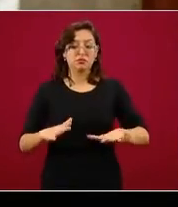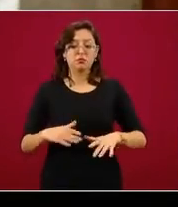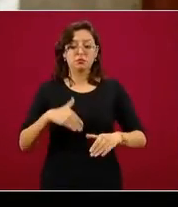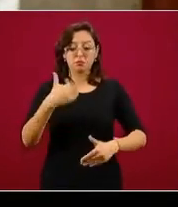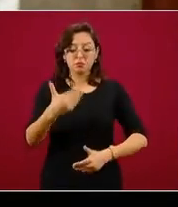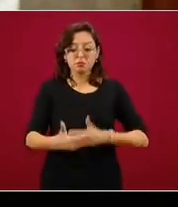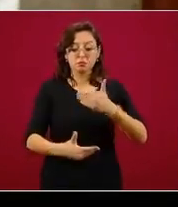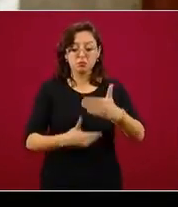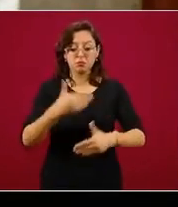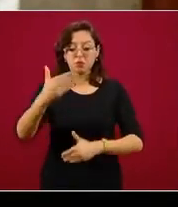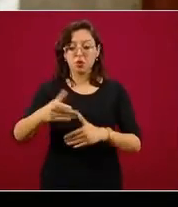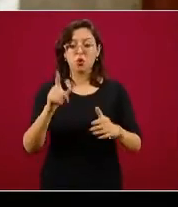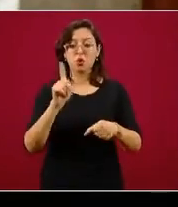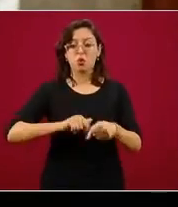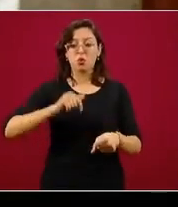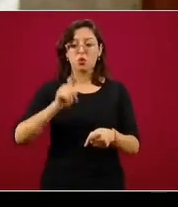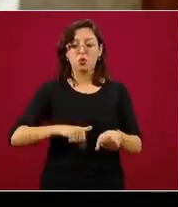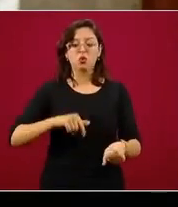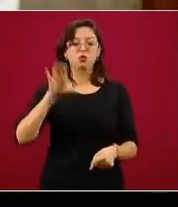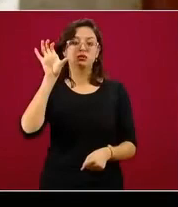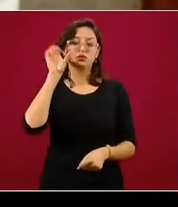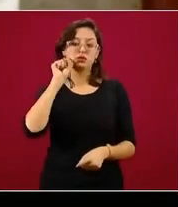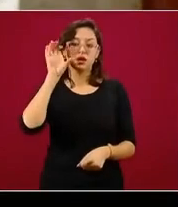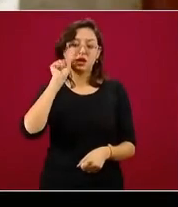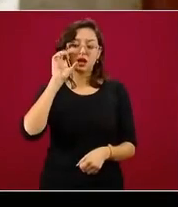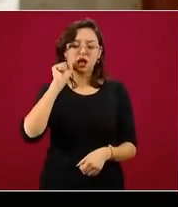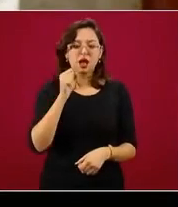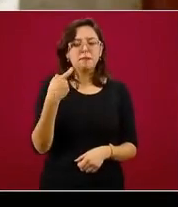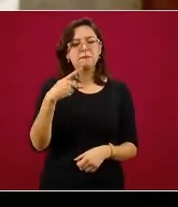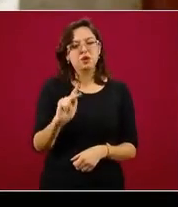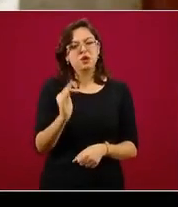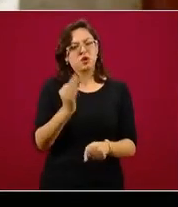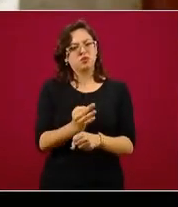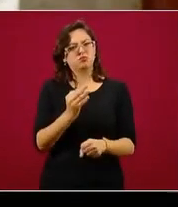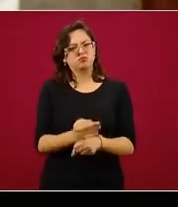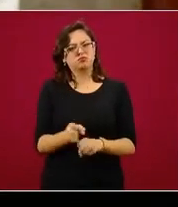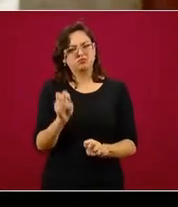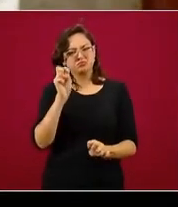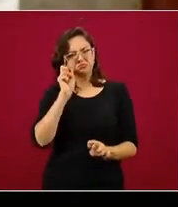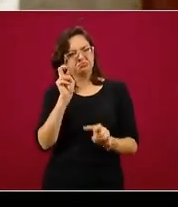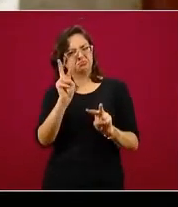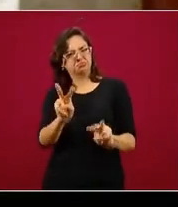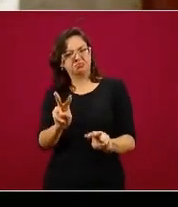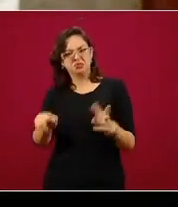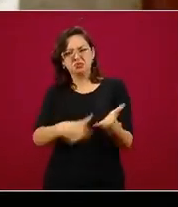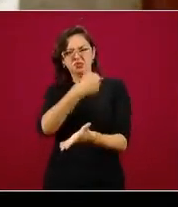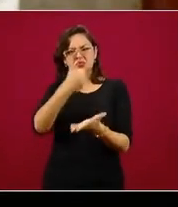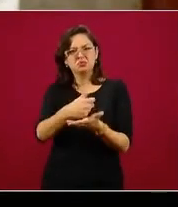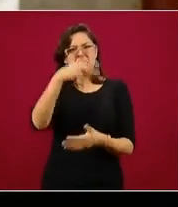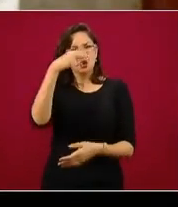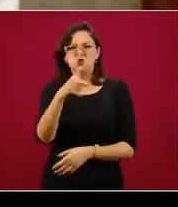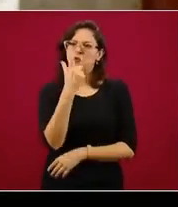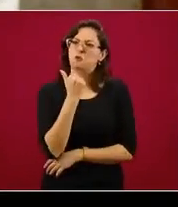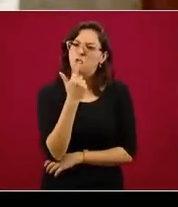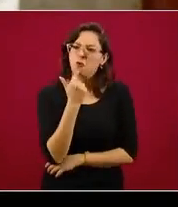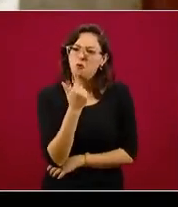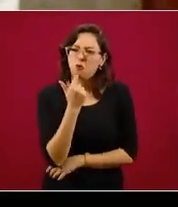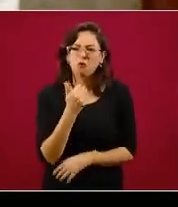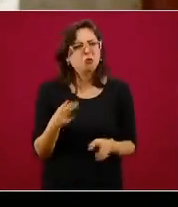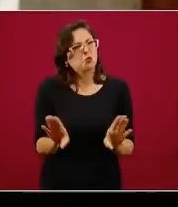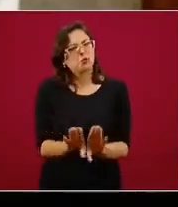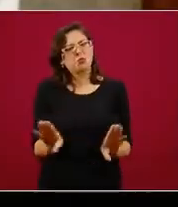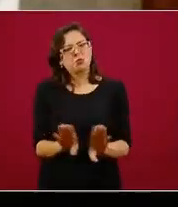color naranja, pero revisando lo que ustedes ahorita acaban de dar, pues es estar en la Ciudad de México en rojo. Y la pregunta iba encaminada a eso,